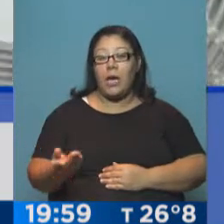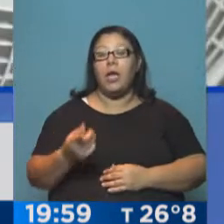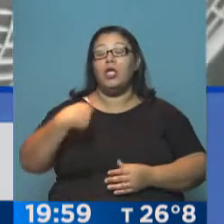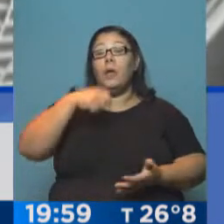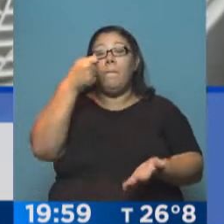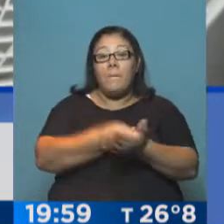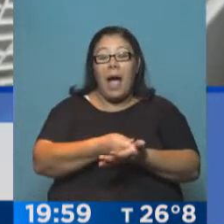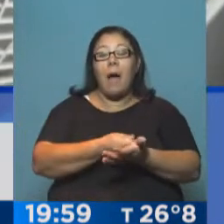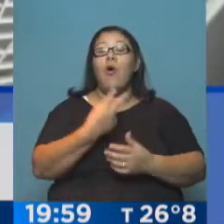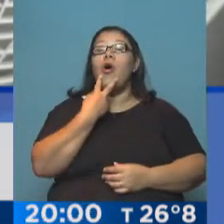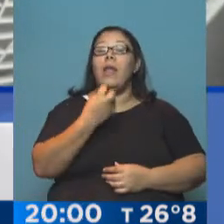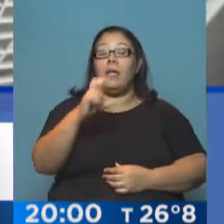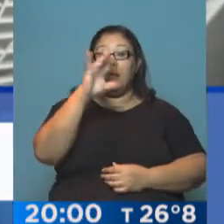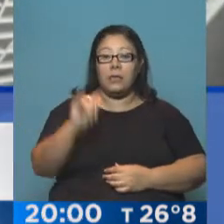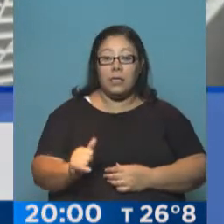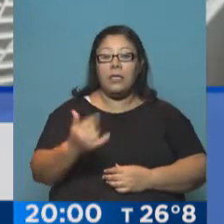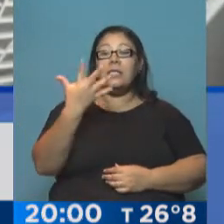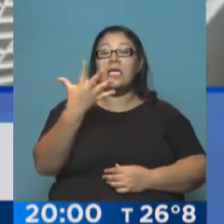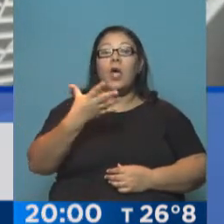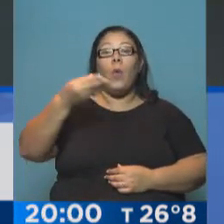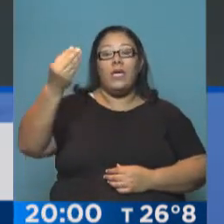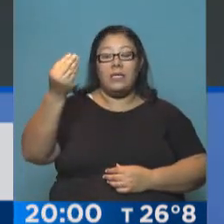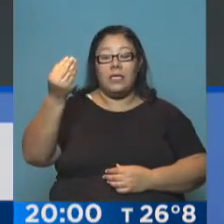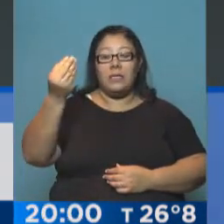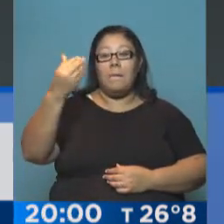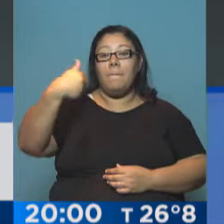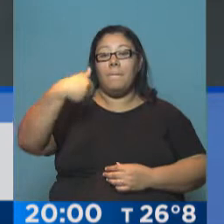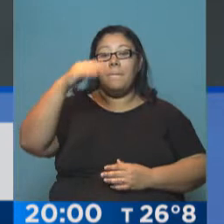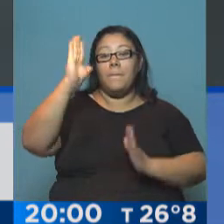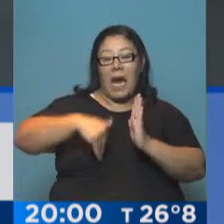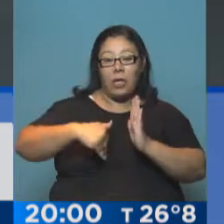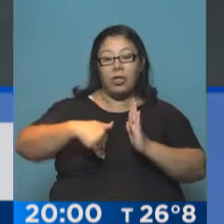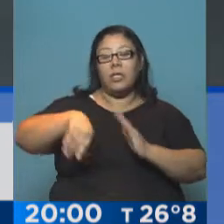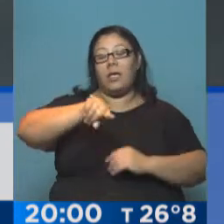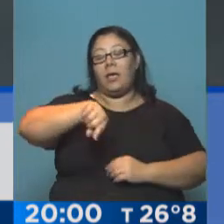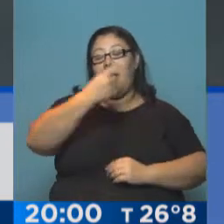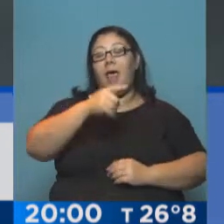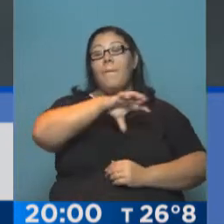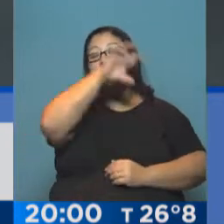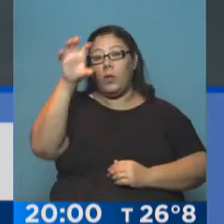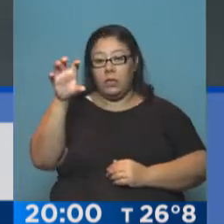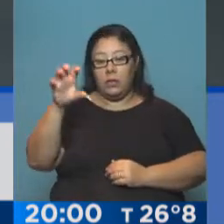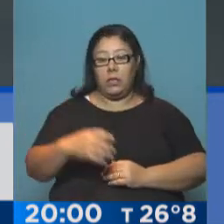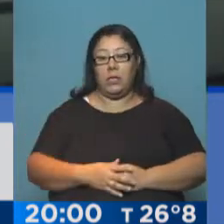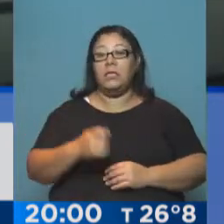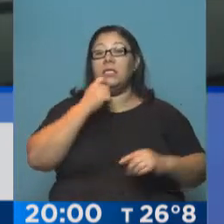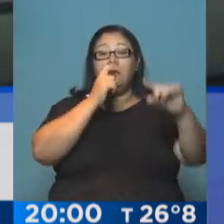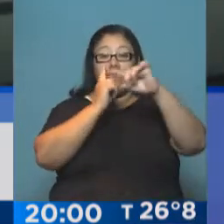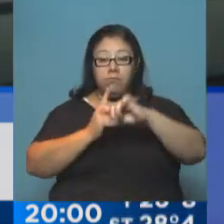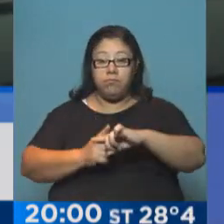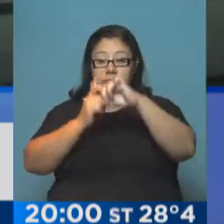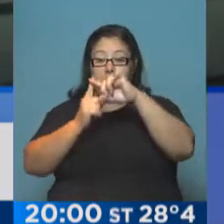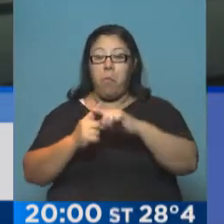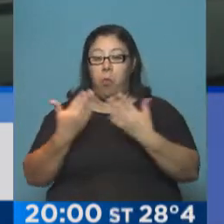energía que en este momento es 5 veces más baja que en el resto del país. Cualquiera puede hacer la cuenta y el cálculo